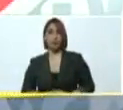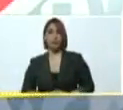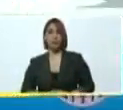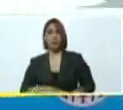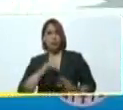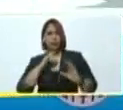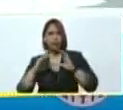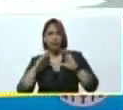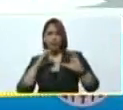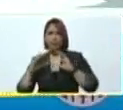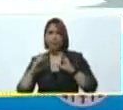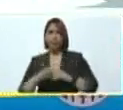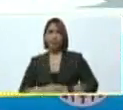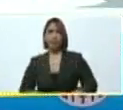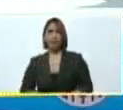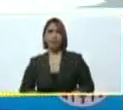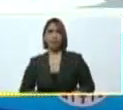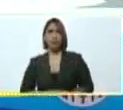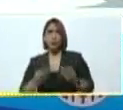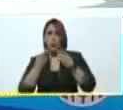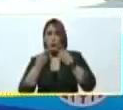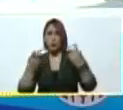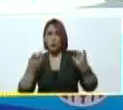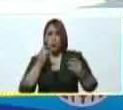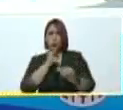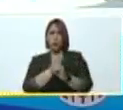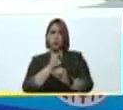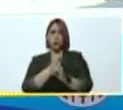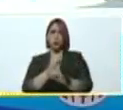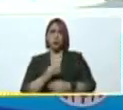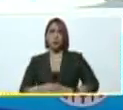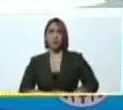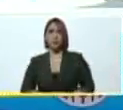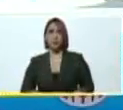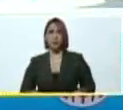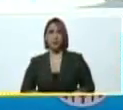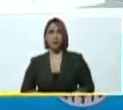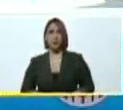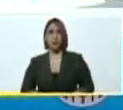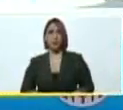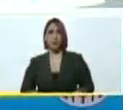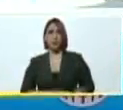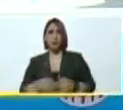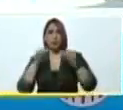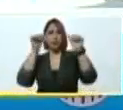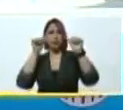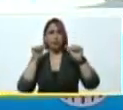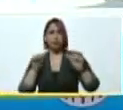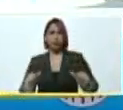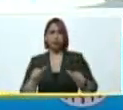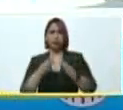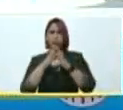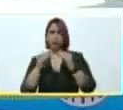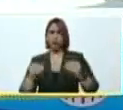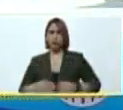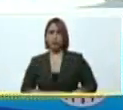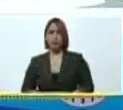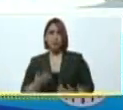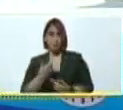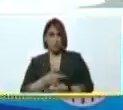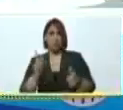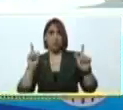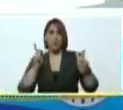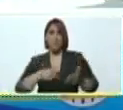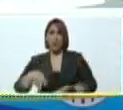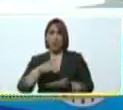comunicación, en las redes sociales, en los postes, en las paredes, plenas libertades y